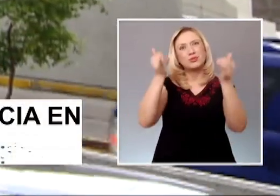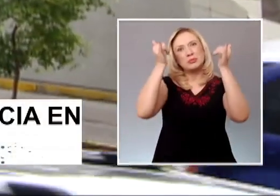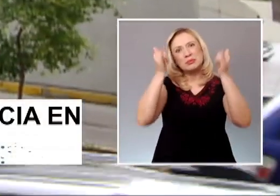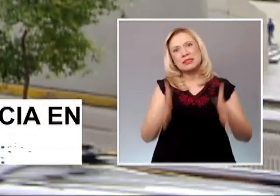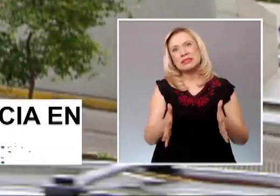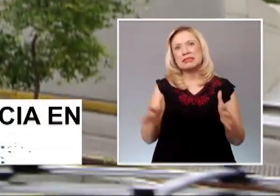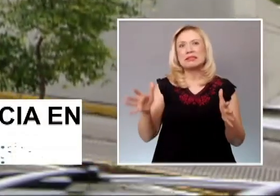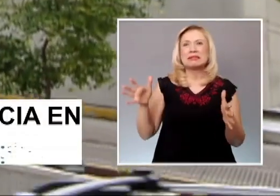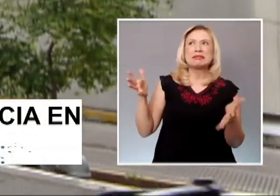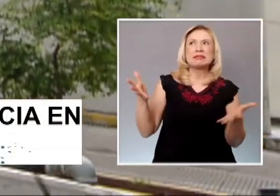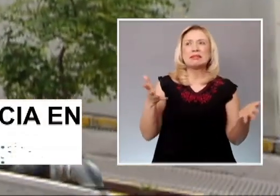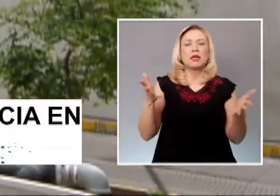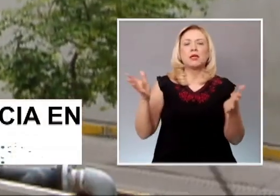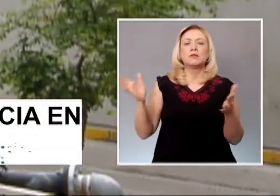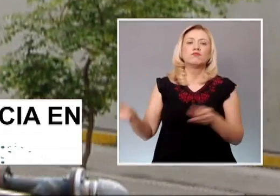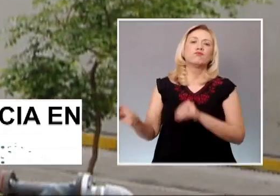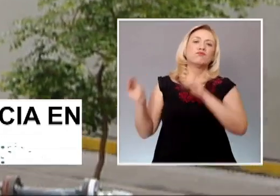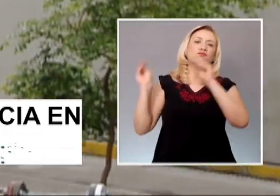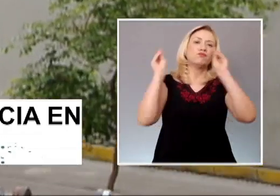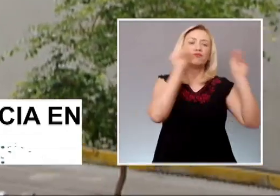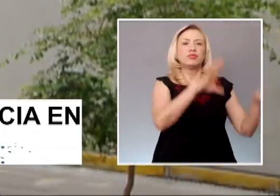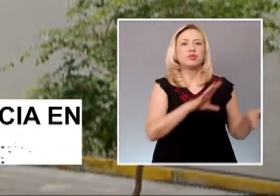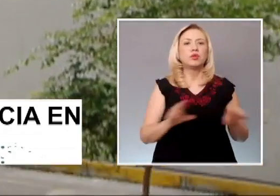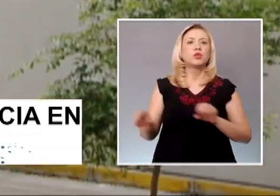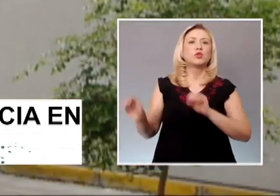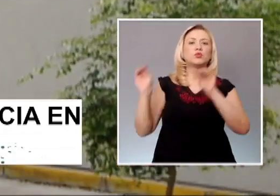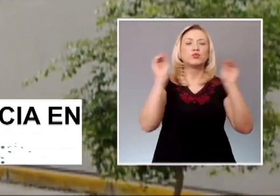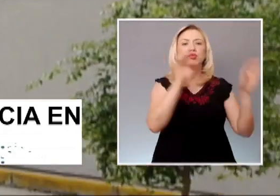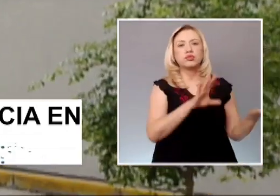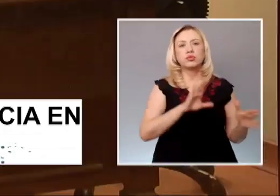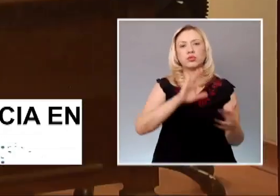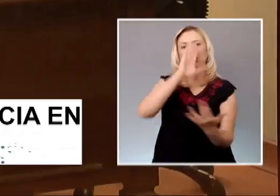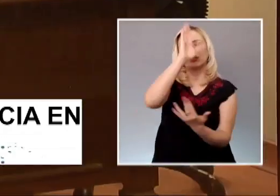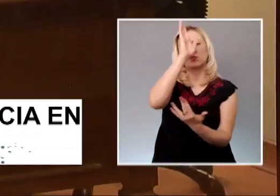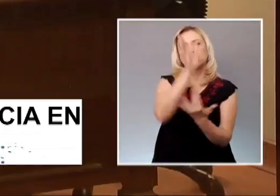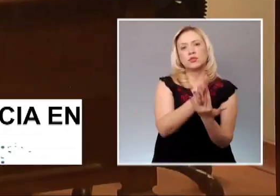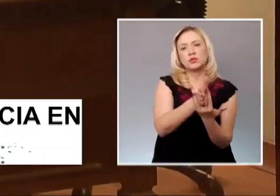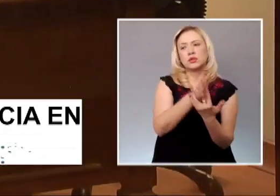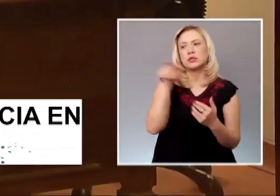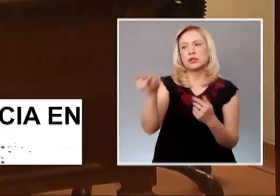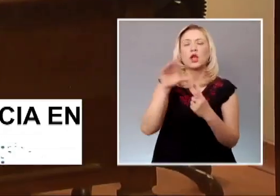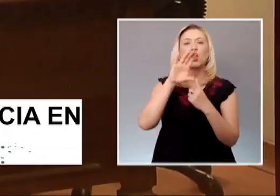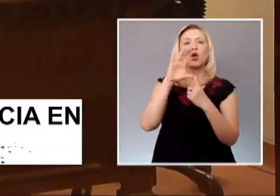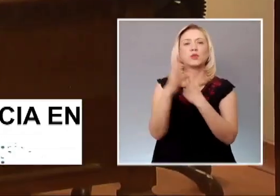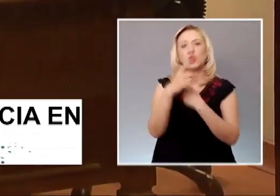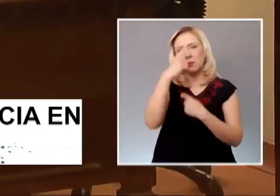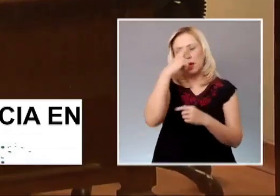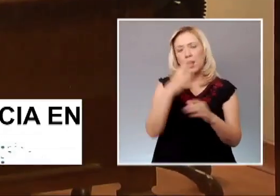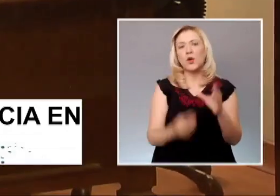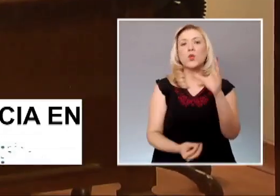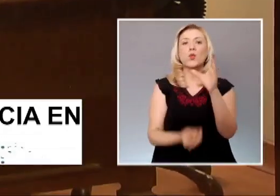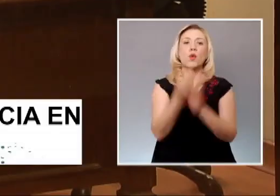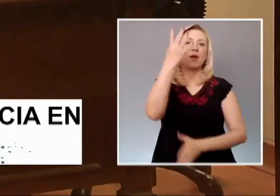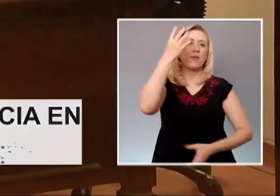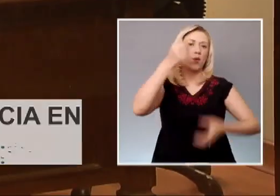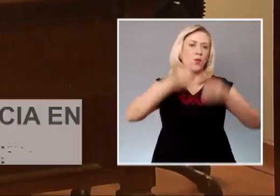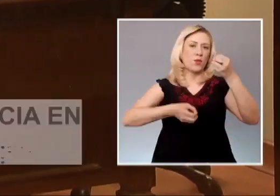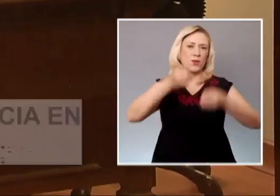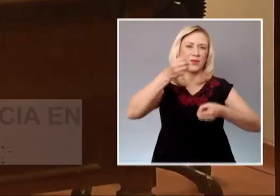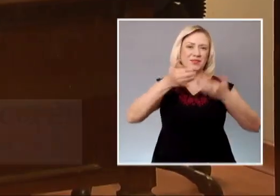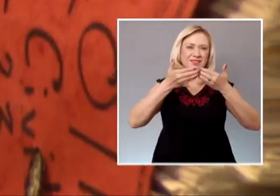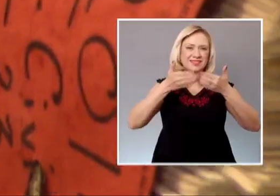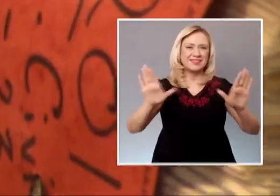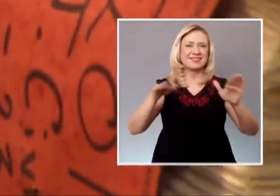transferirán el número de asuntos que determine la Comisión de Creación de Nuevos Órganos, a propuesta de la Secretaría